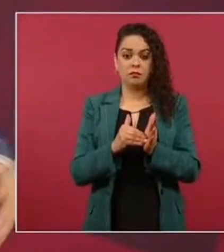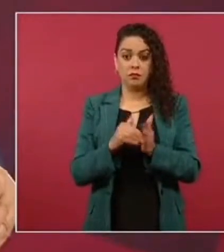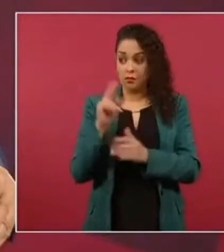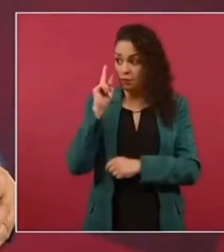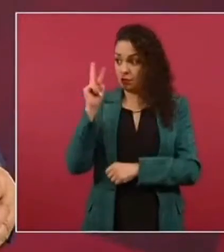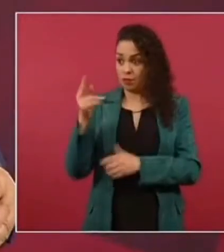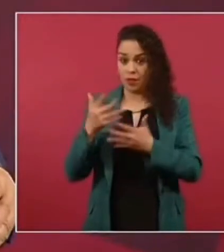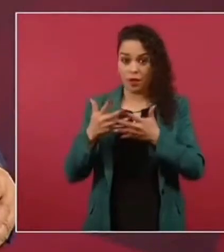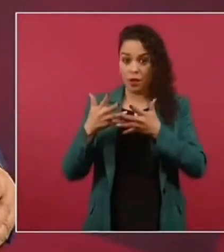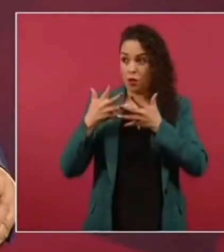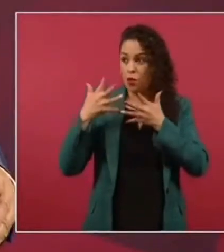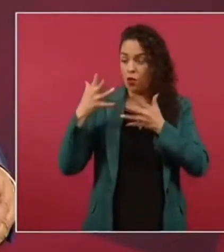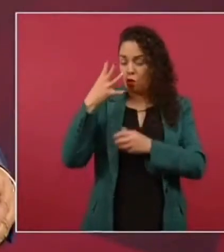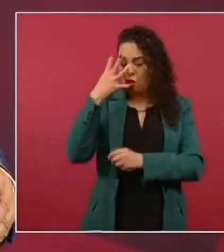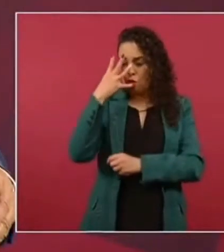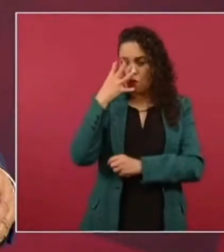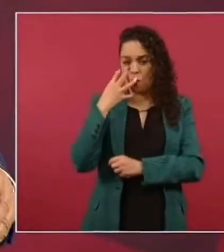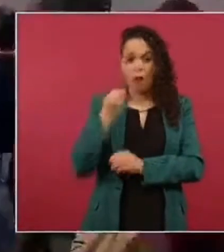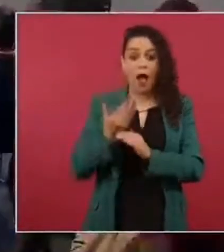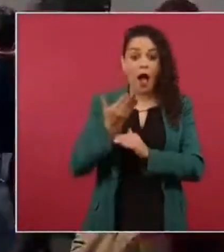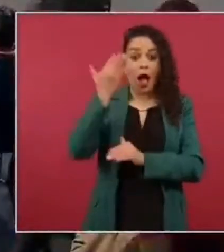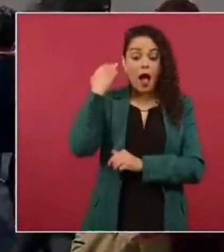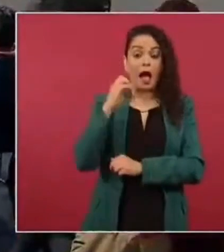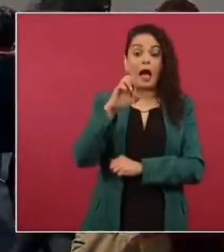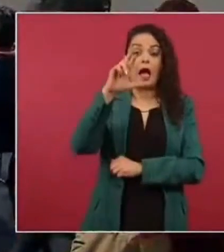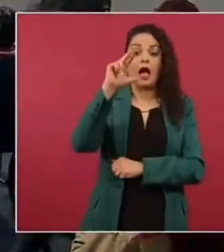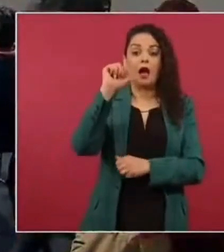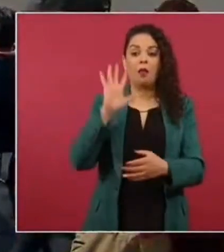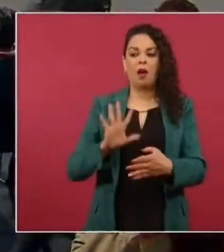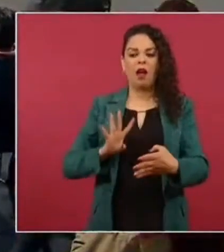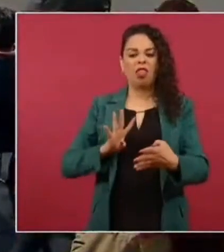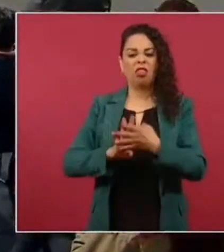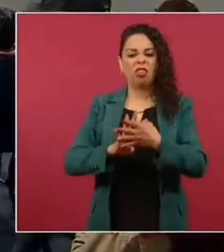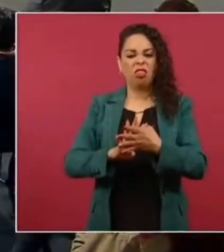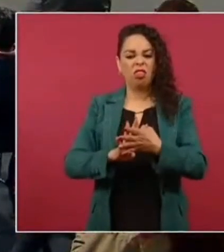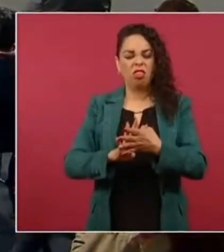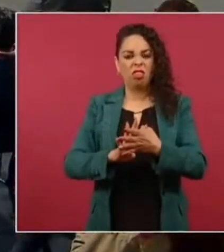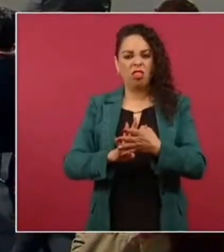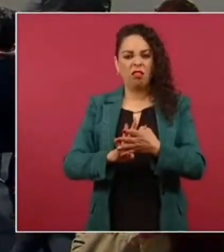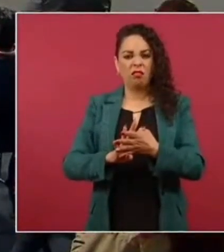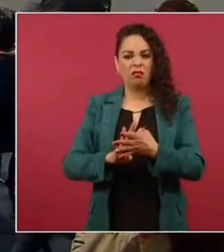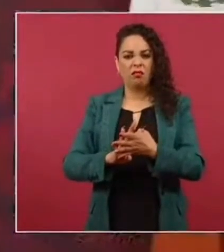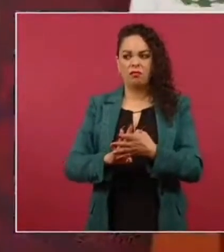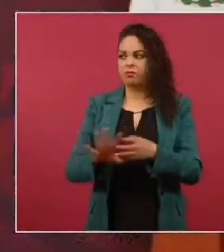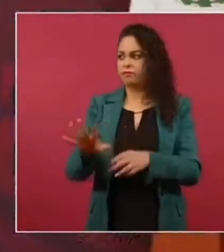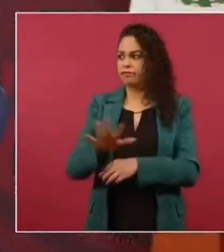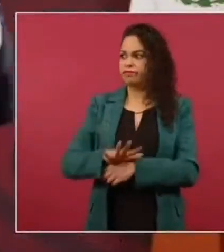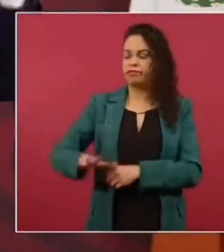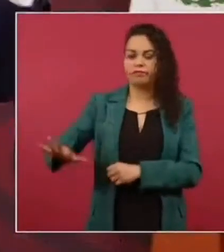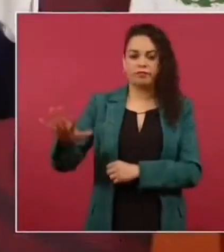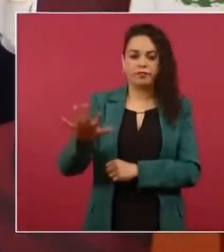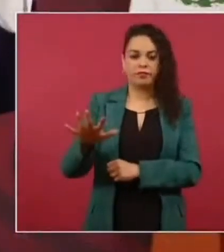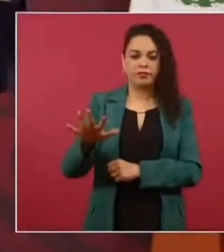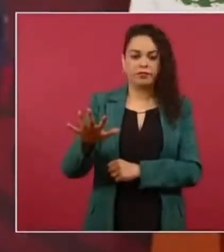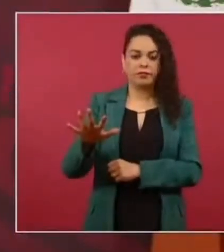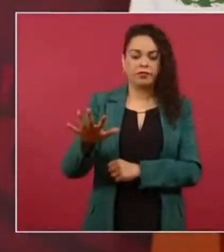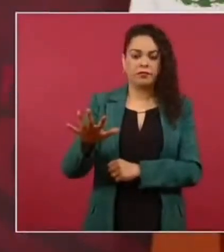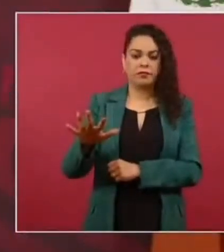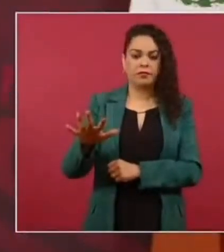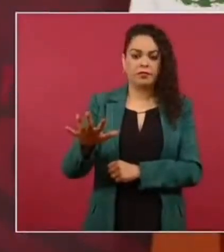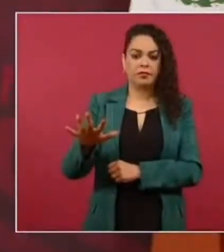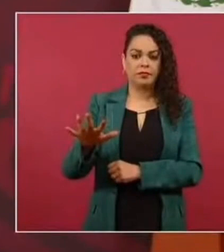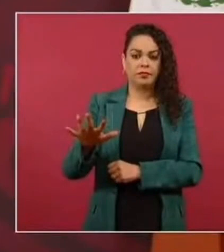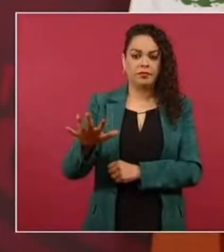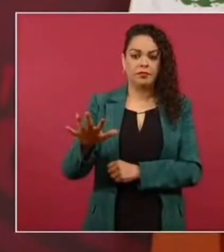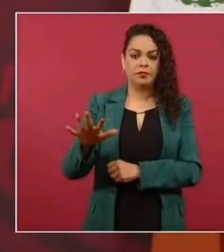antes era una cárcel que era la Siberia tropical ahí mandaban a